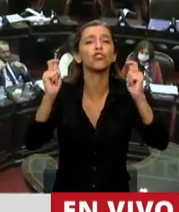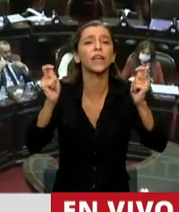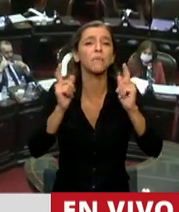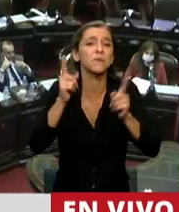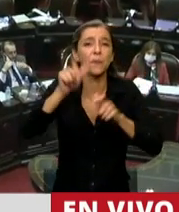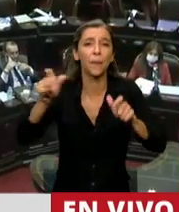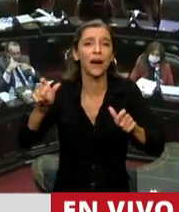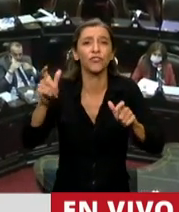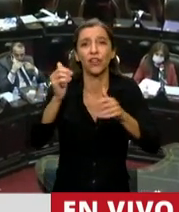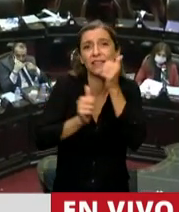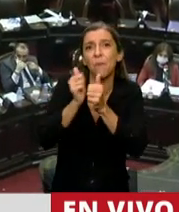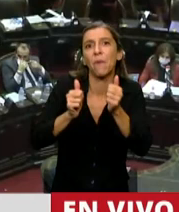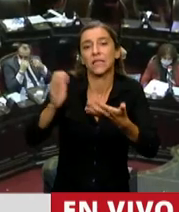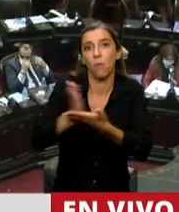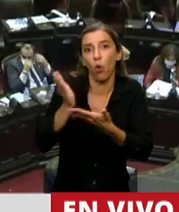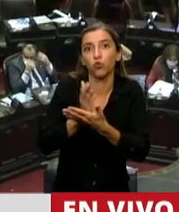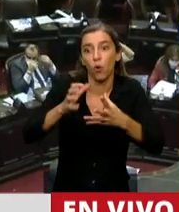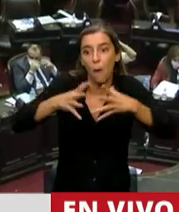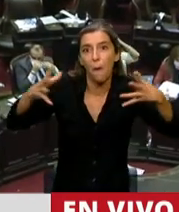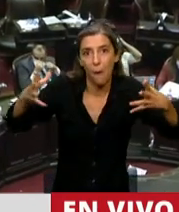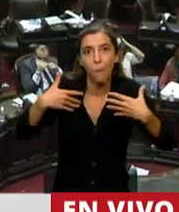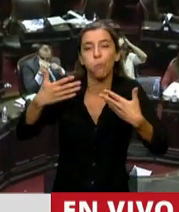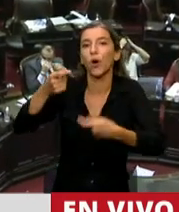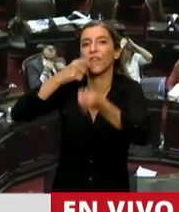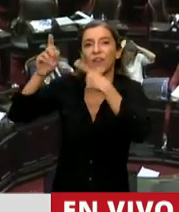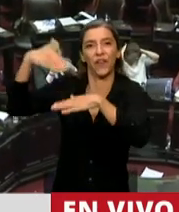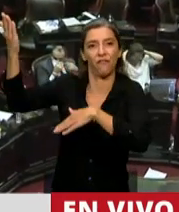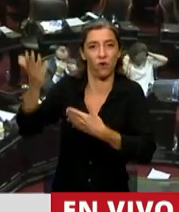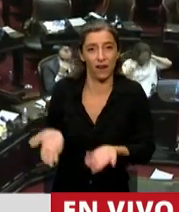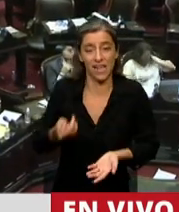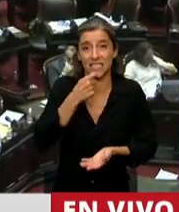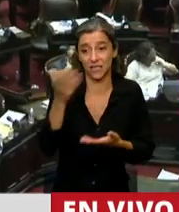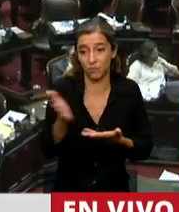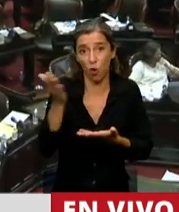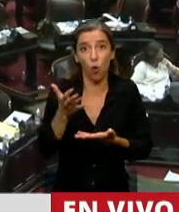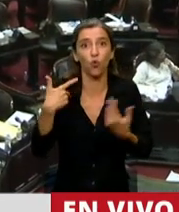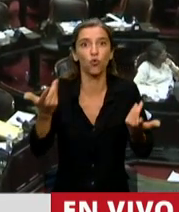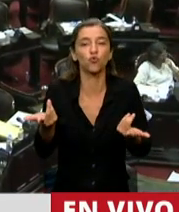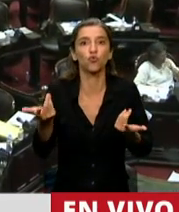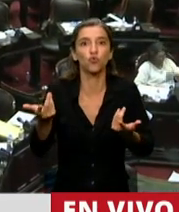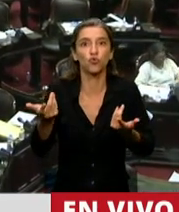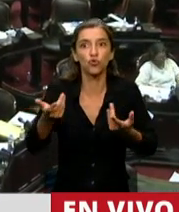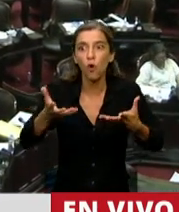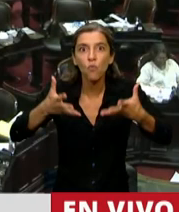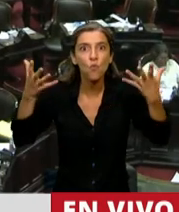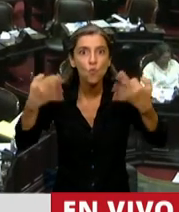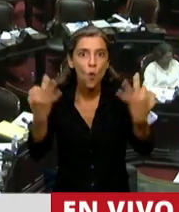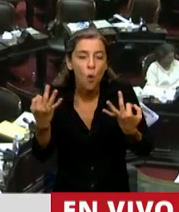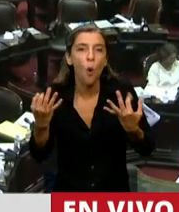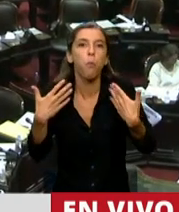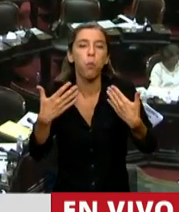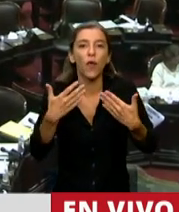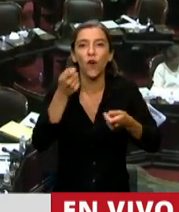Porque si yo produzco algo de valor y a un precio de mercado razonable, no vendo solamente en el mercado argentino que es muy chico,